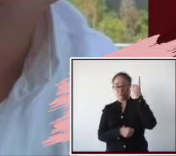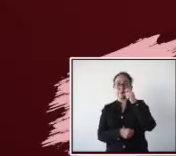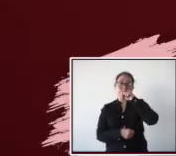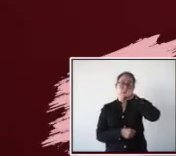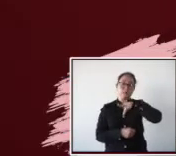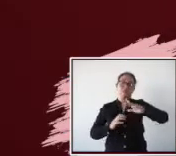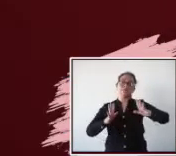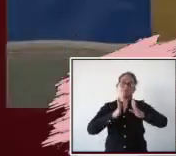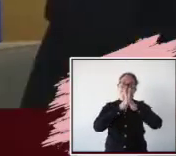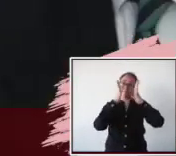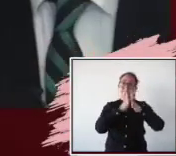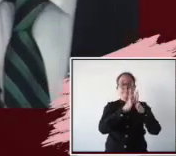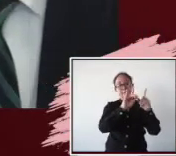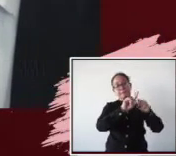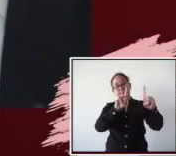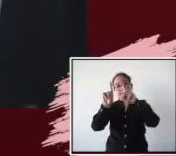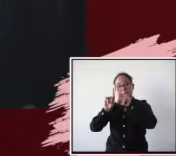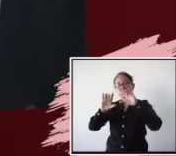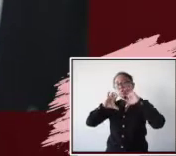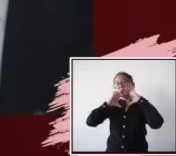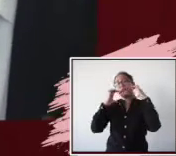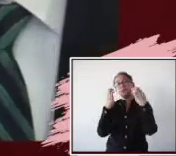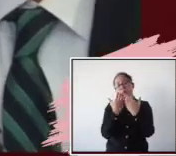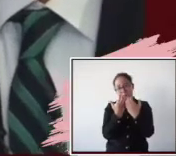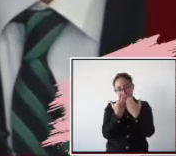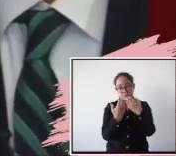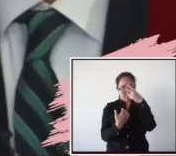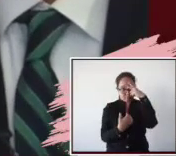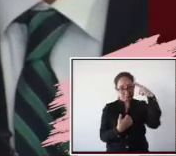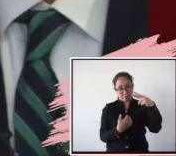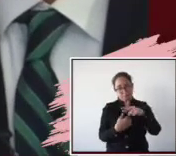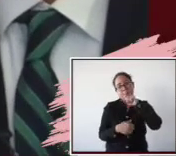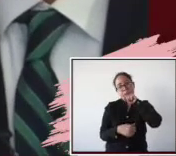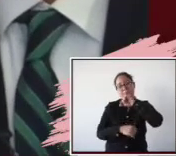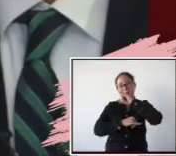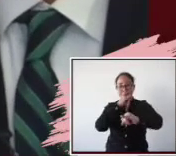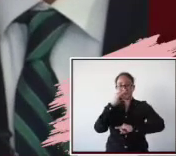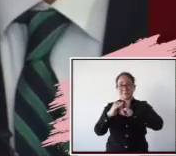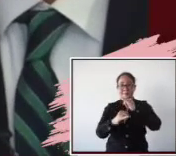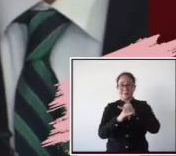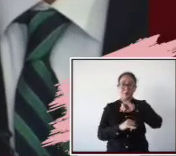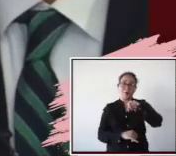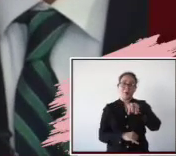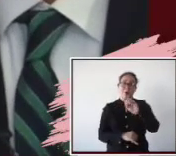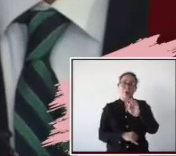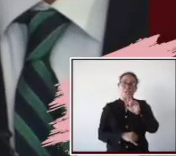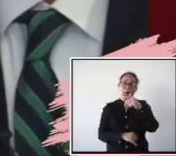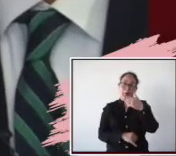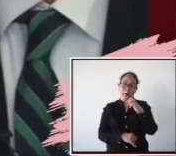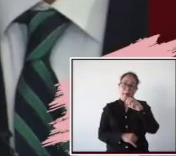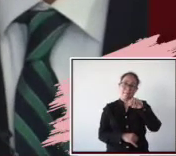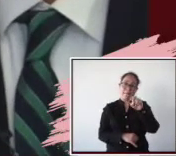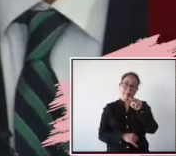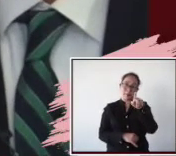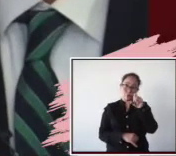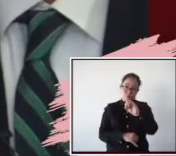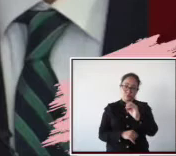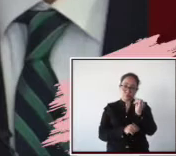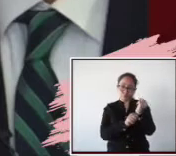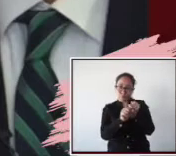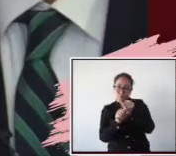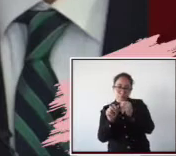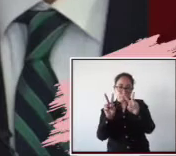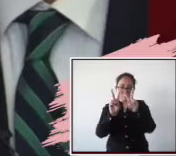doctorado, así como participaciones en diversos congresos nacionales e internacionales. Jorge Manso Denes realiza